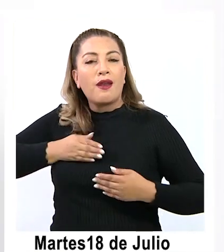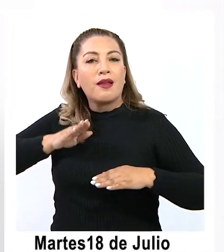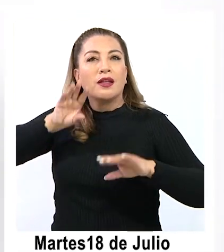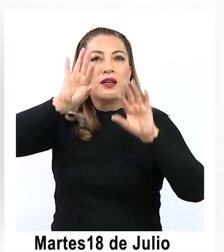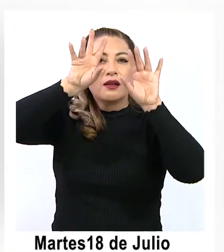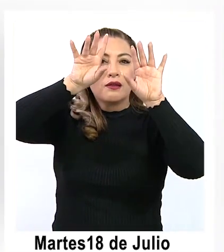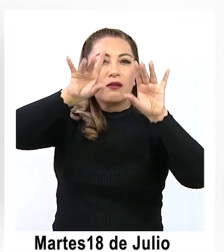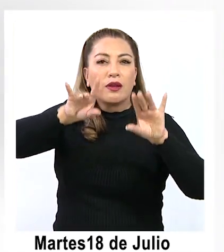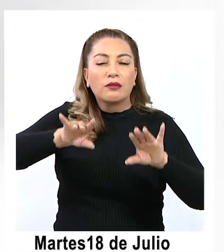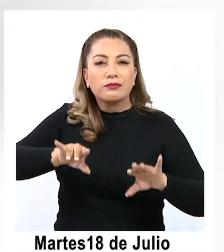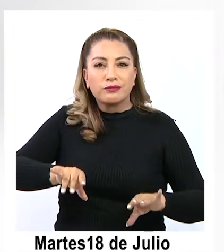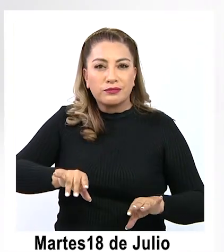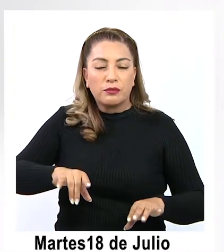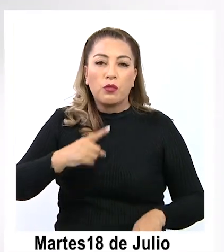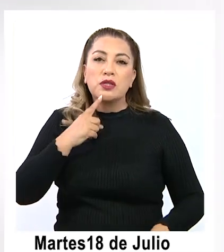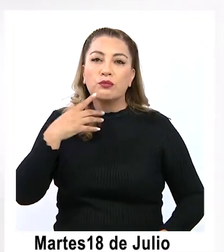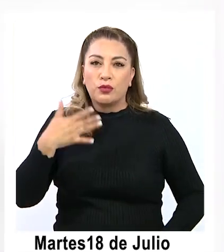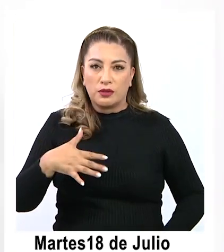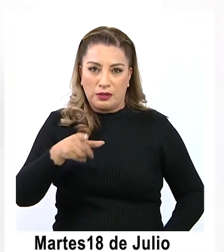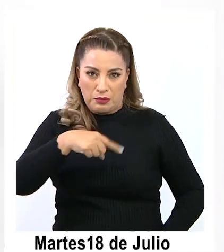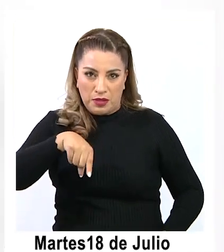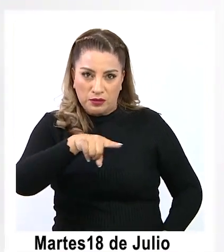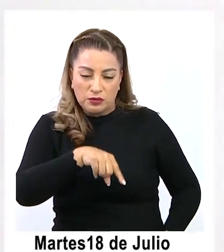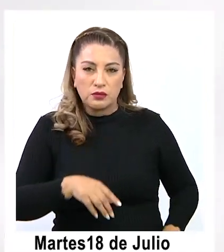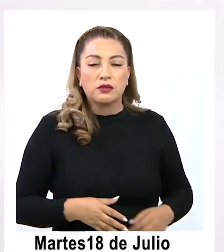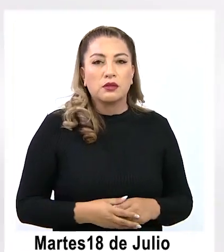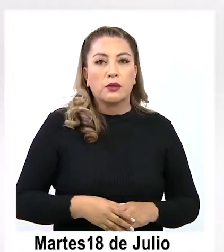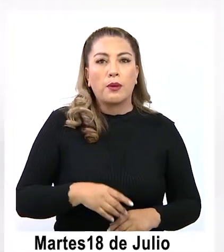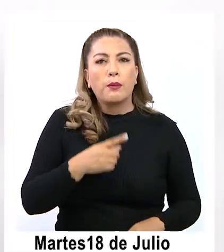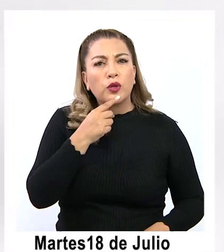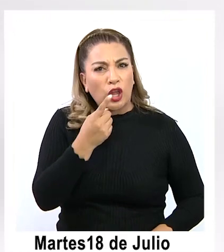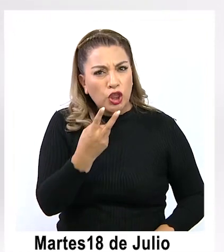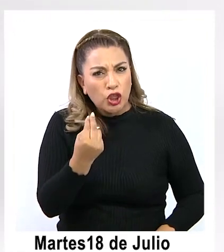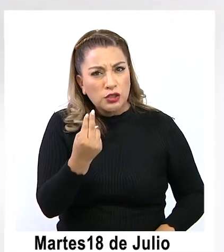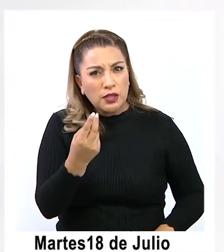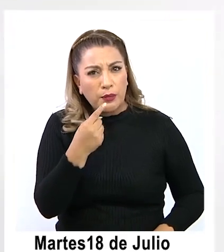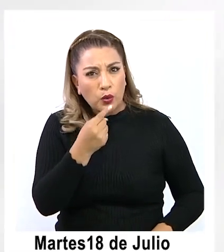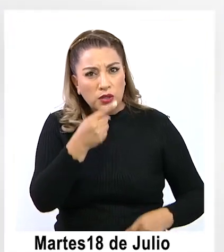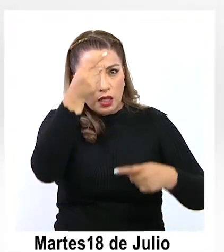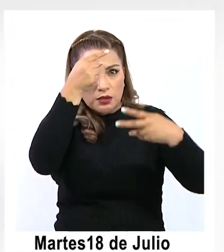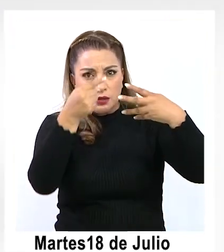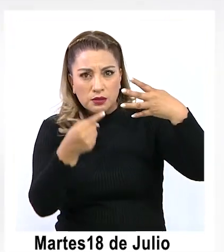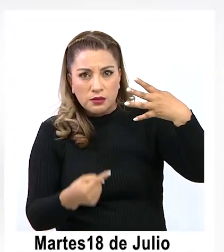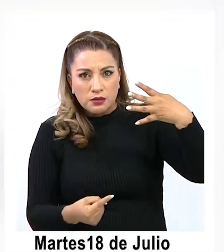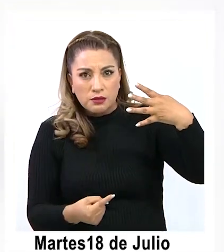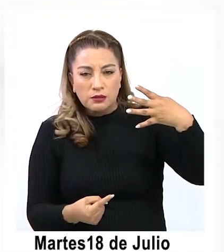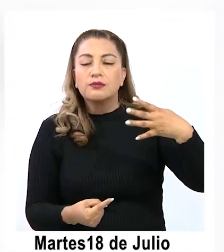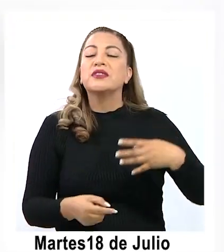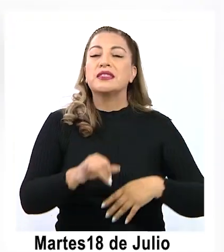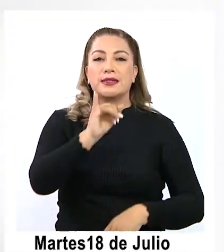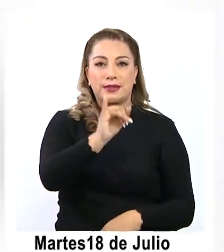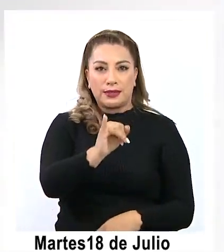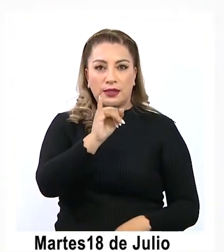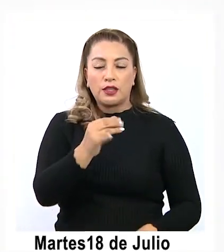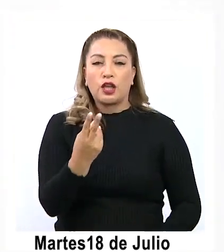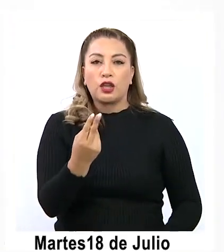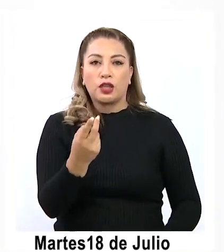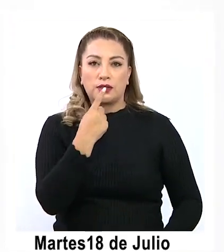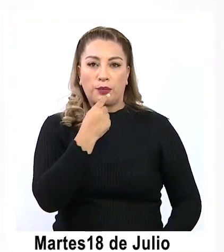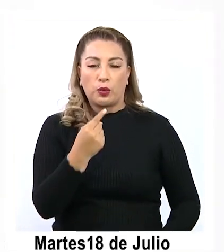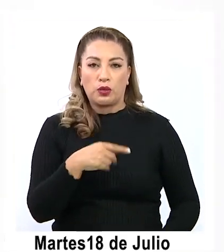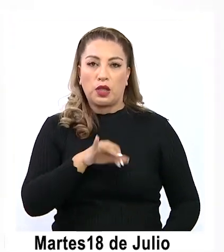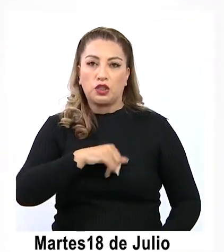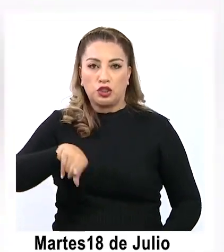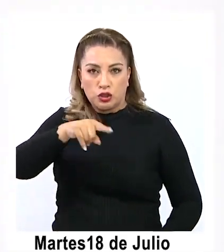que va a ser tan valiosa para nosotros. Son doce preguntas que la gente tiene que responder ¿Verdad? Así es. Así es.